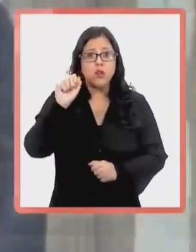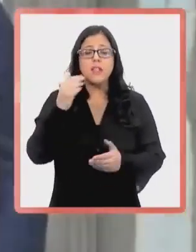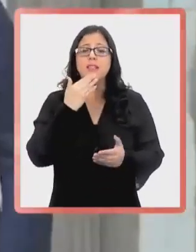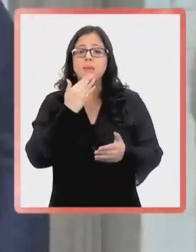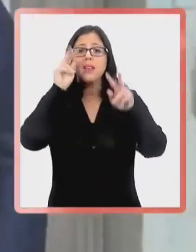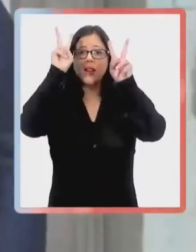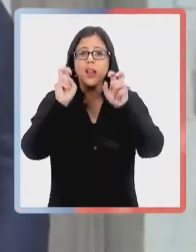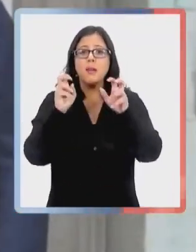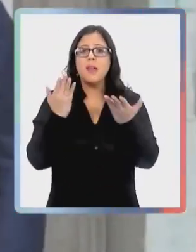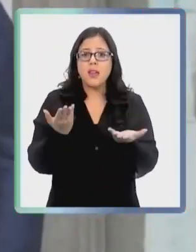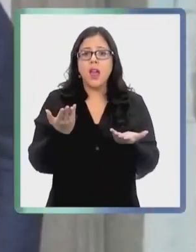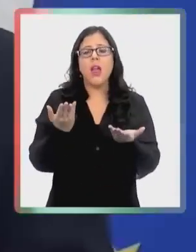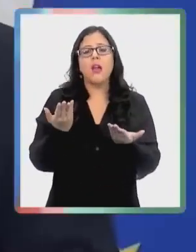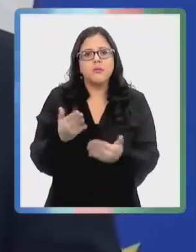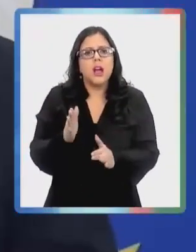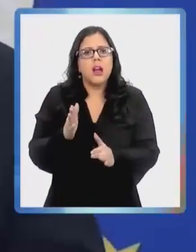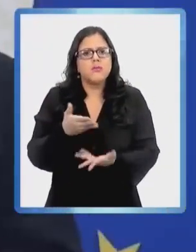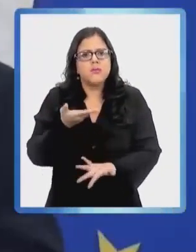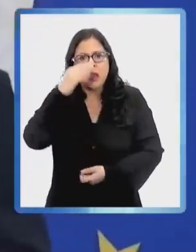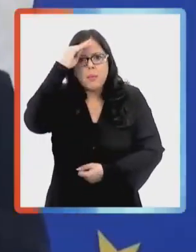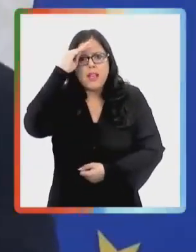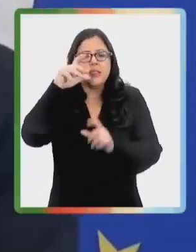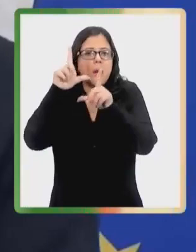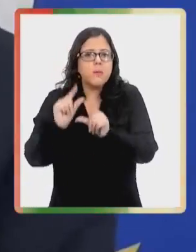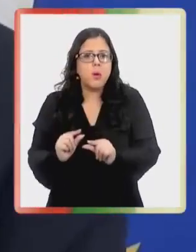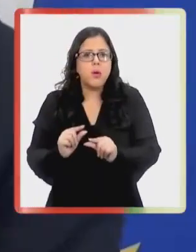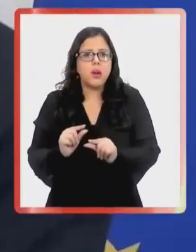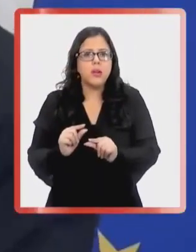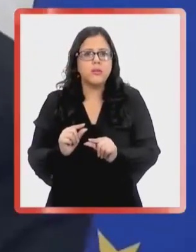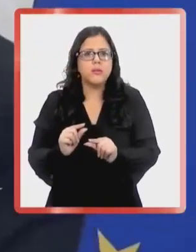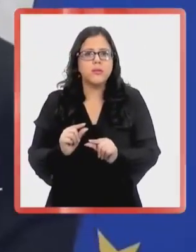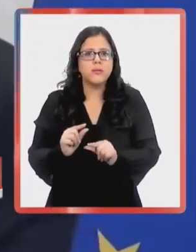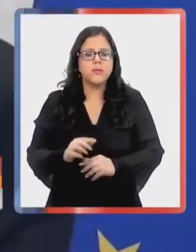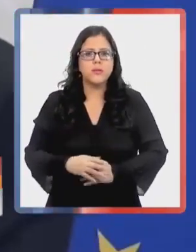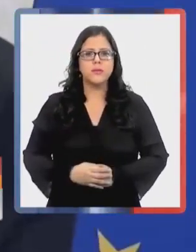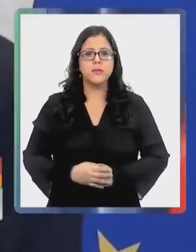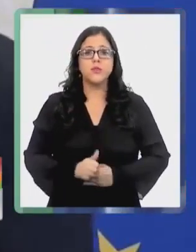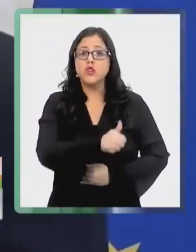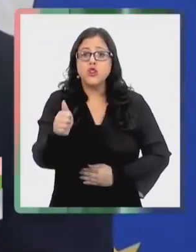condena a Rusia. Todos sabemos lo que piensa Europa.